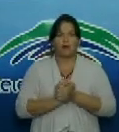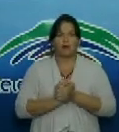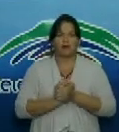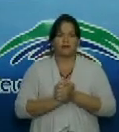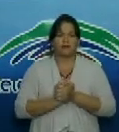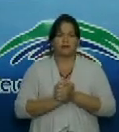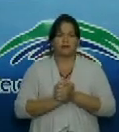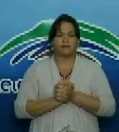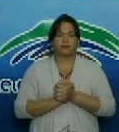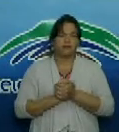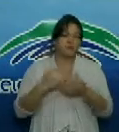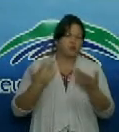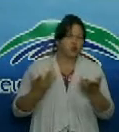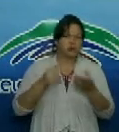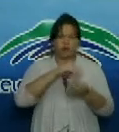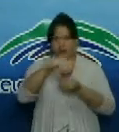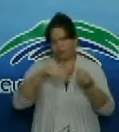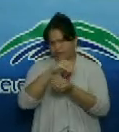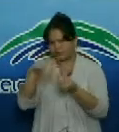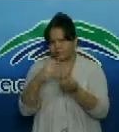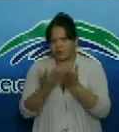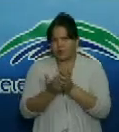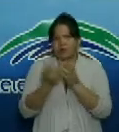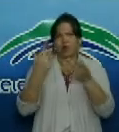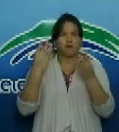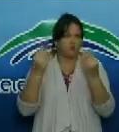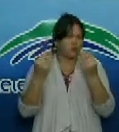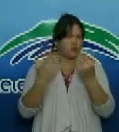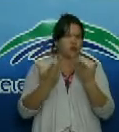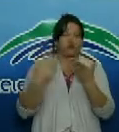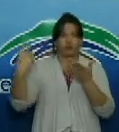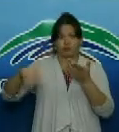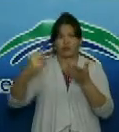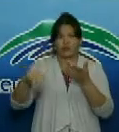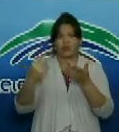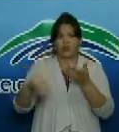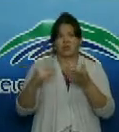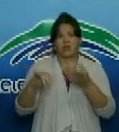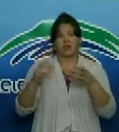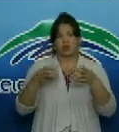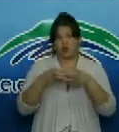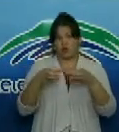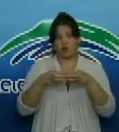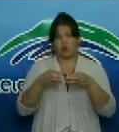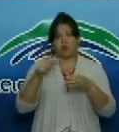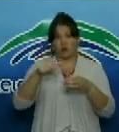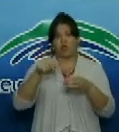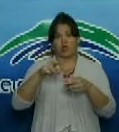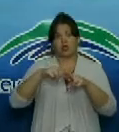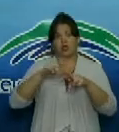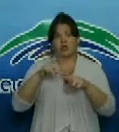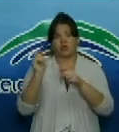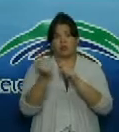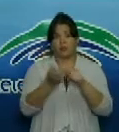sobre aquellas cosas que cambiaron un tanto en los entrenamientos de la preselección olguinera de béisbol